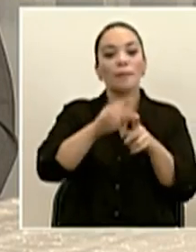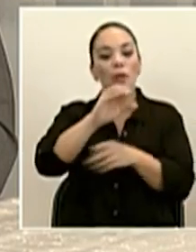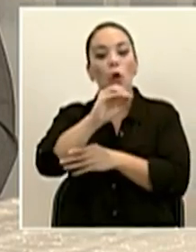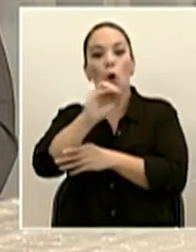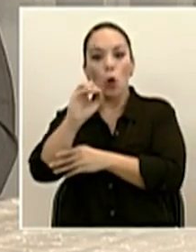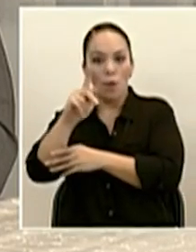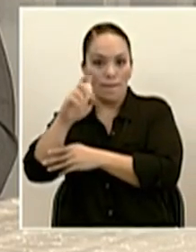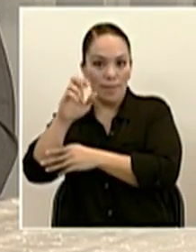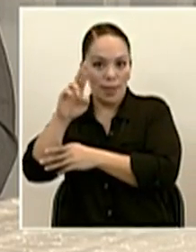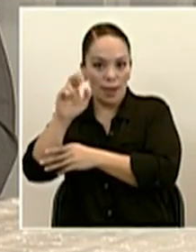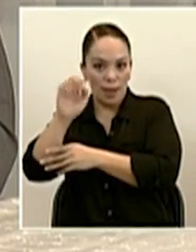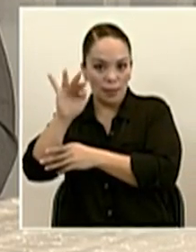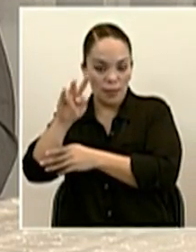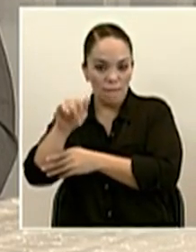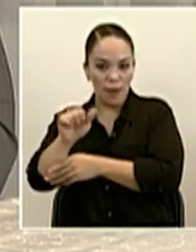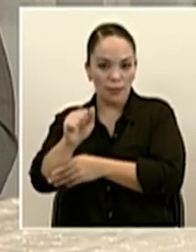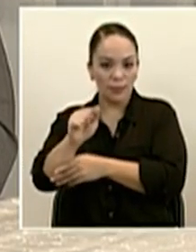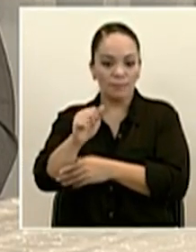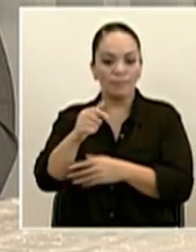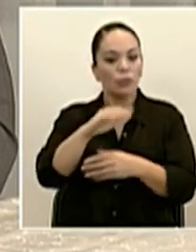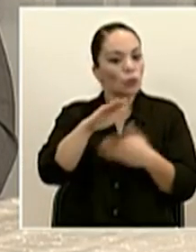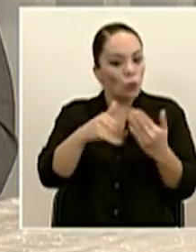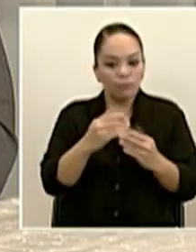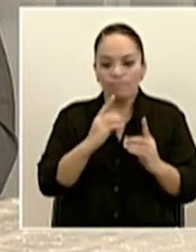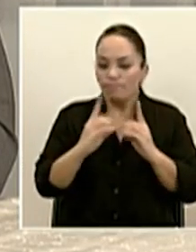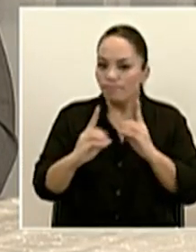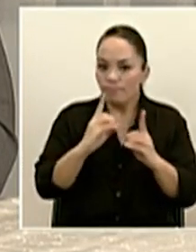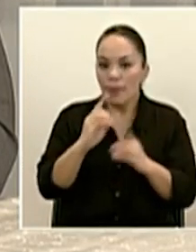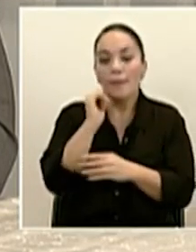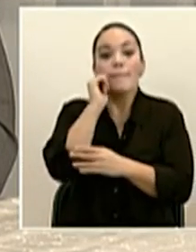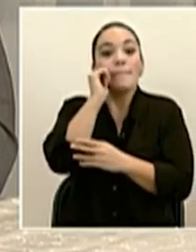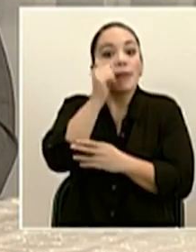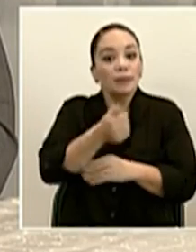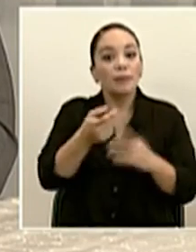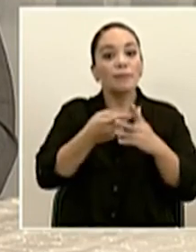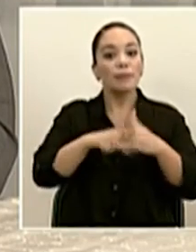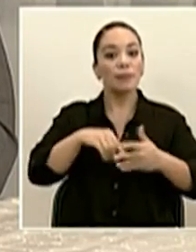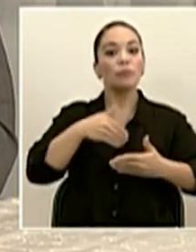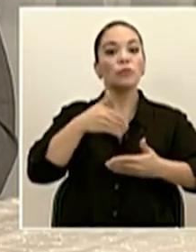importante es que a partir del día de mañana se abre una serie de procesos